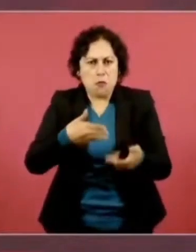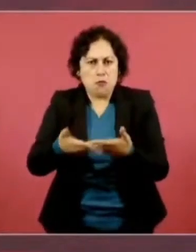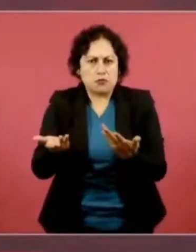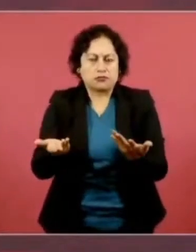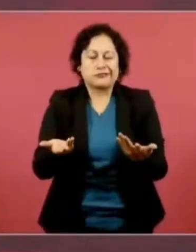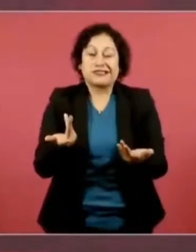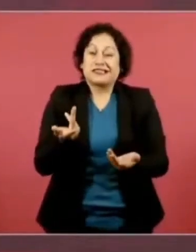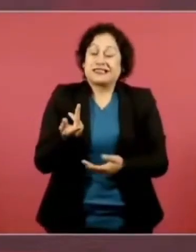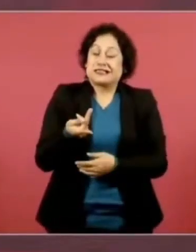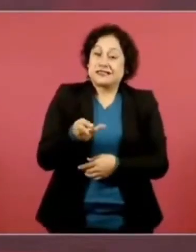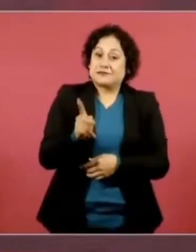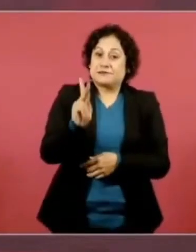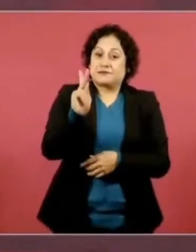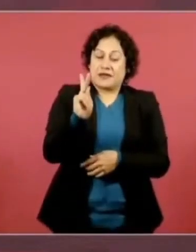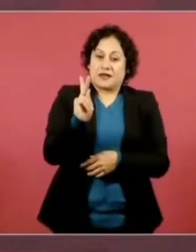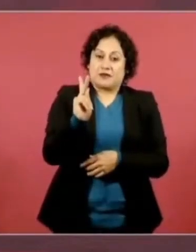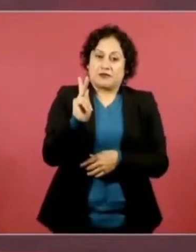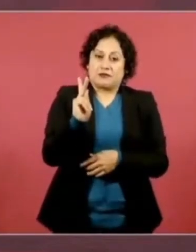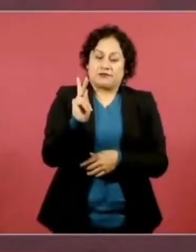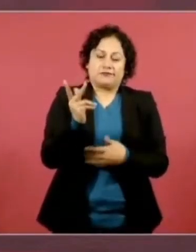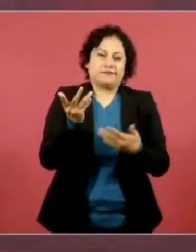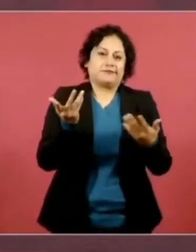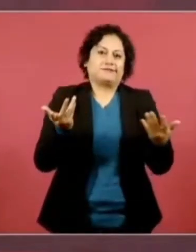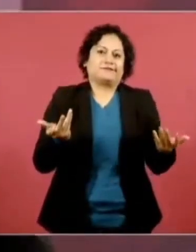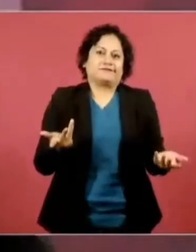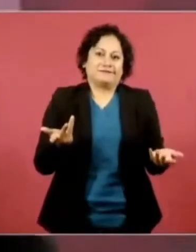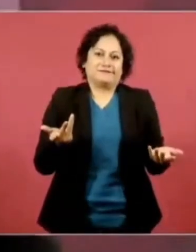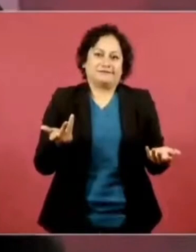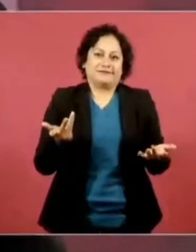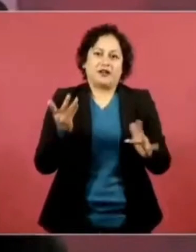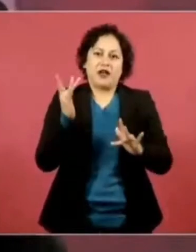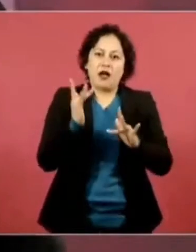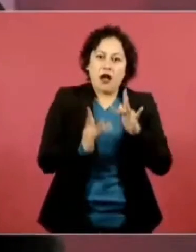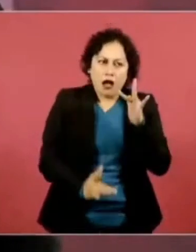posible que no tengamos señal